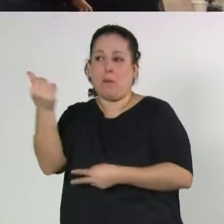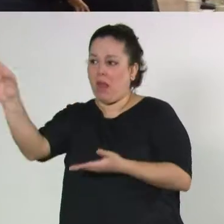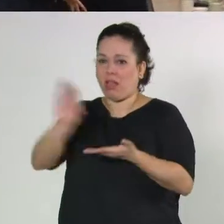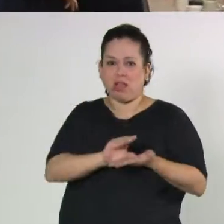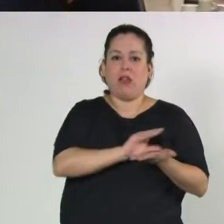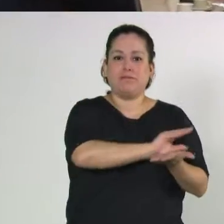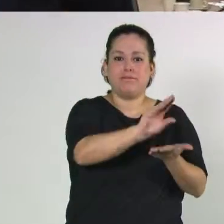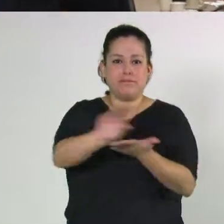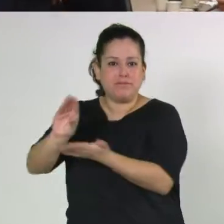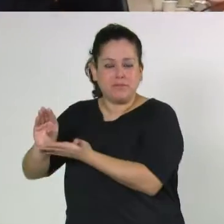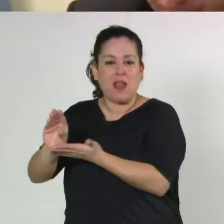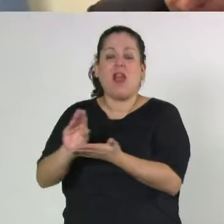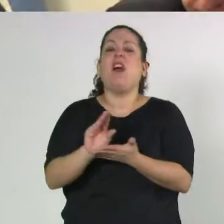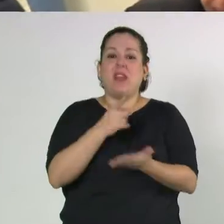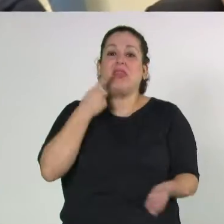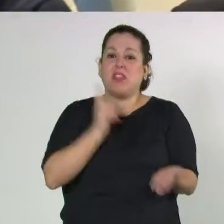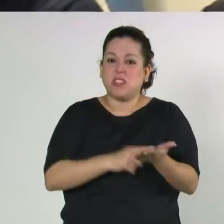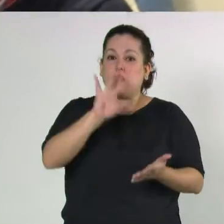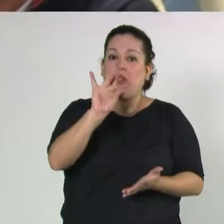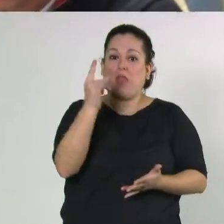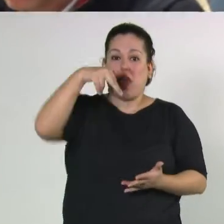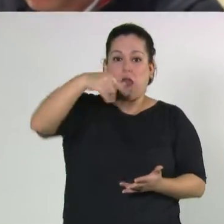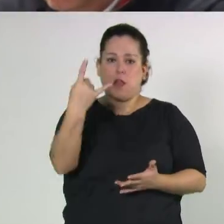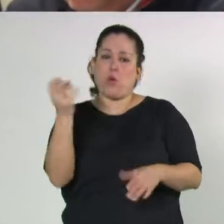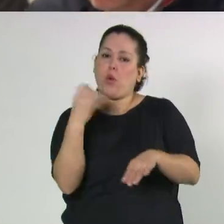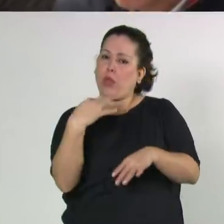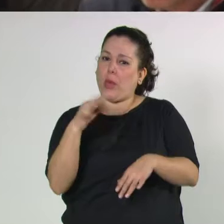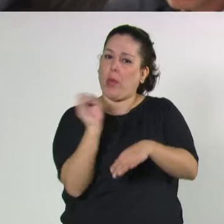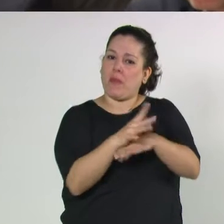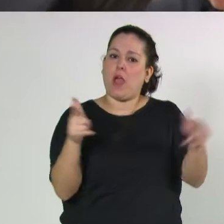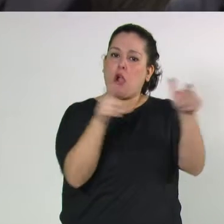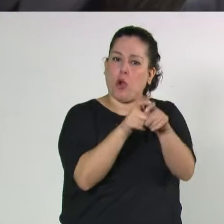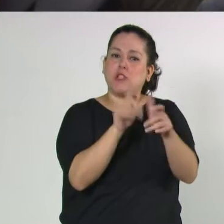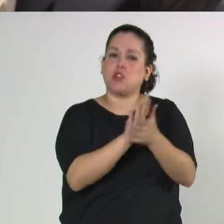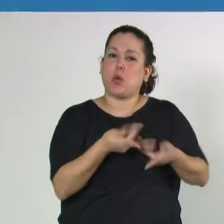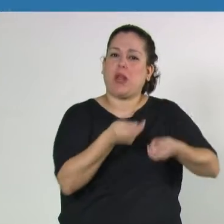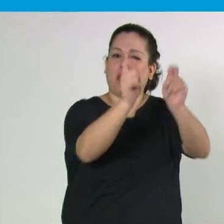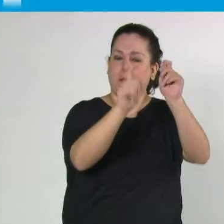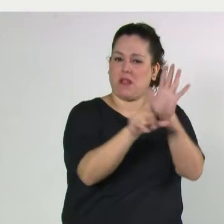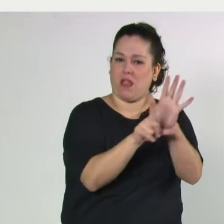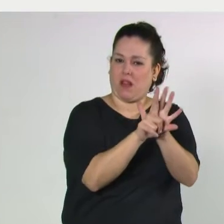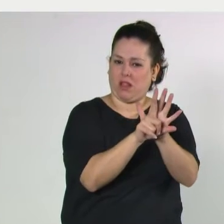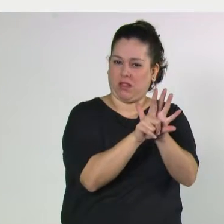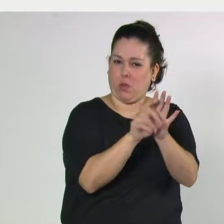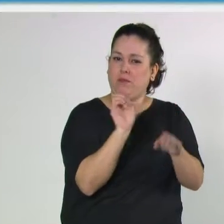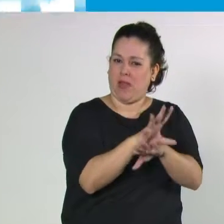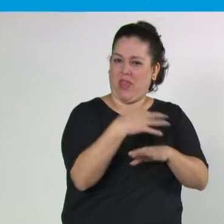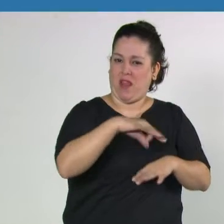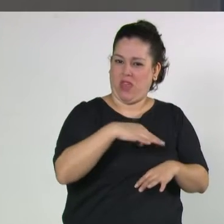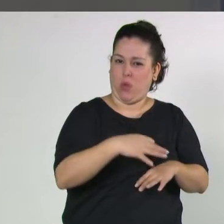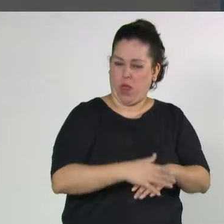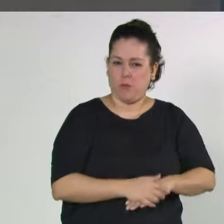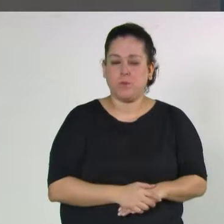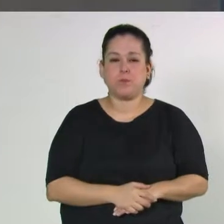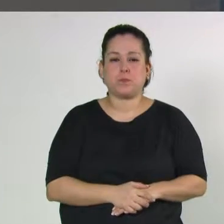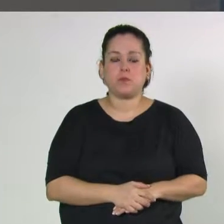decreto de necesidad de urgencia deberá ser analizado por la Comisión Bicameral de Trámite Legislativo. La